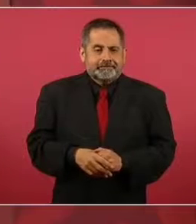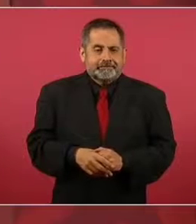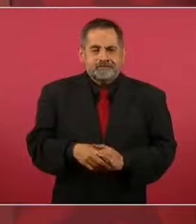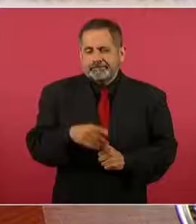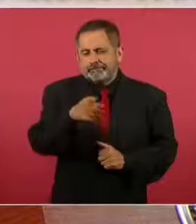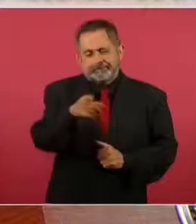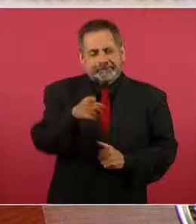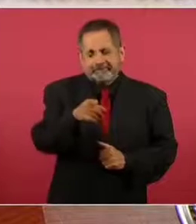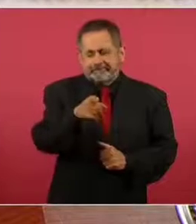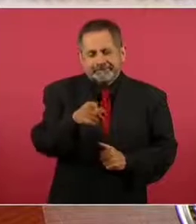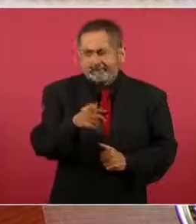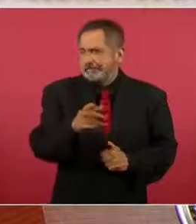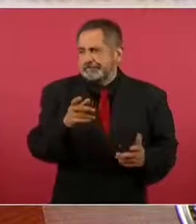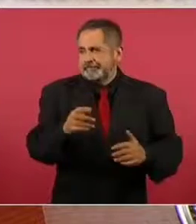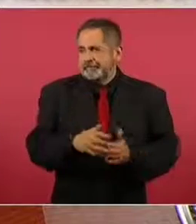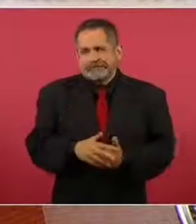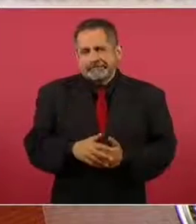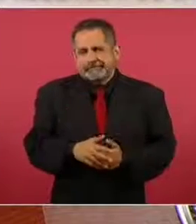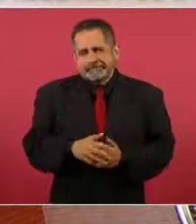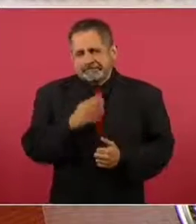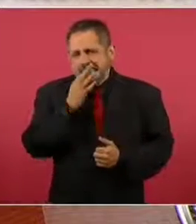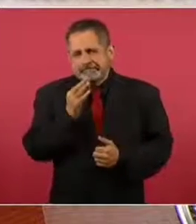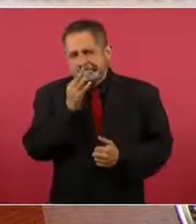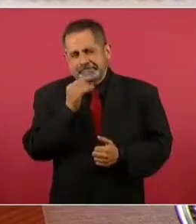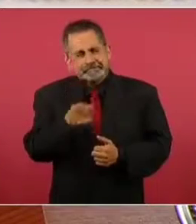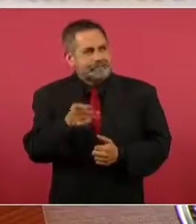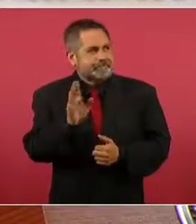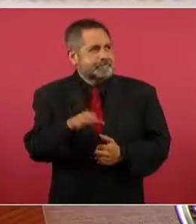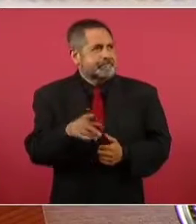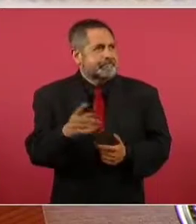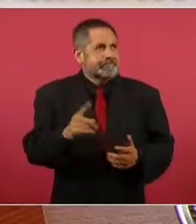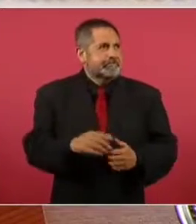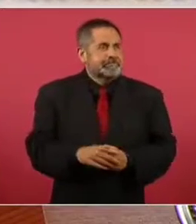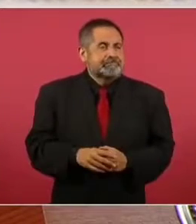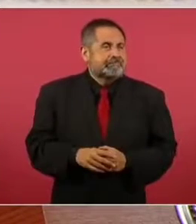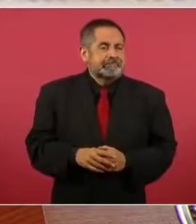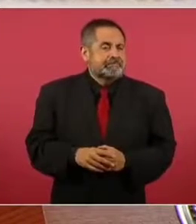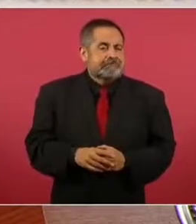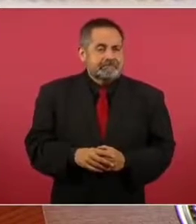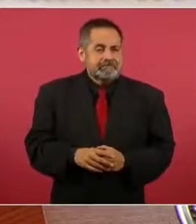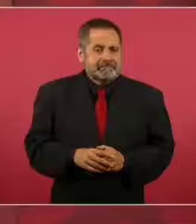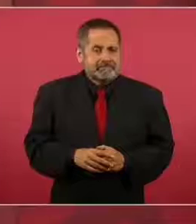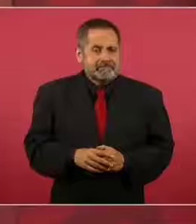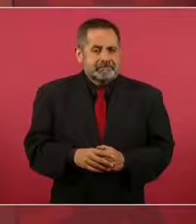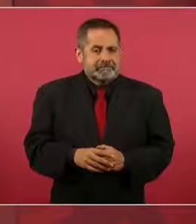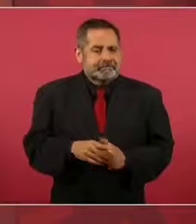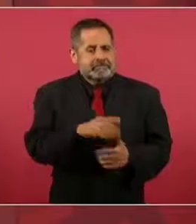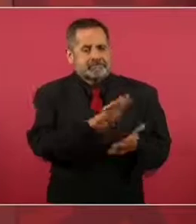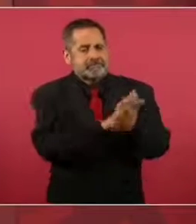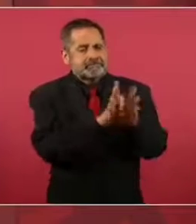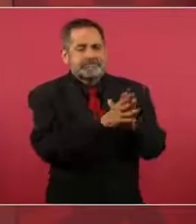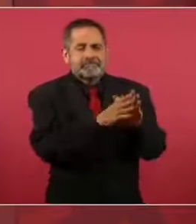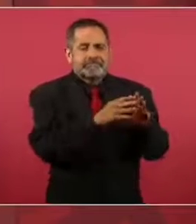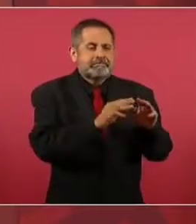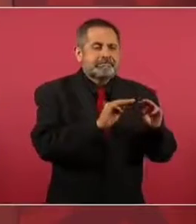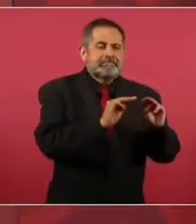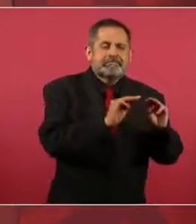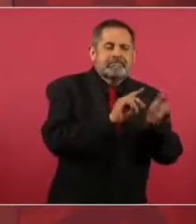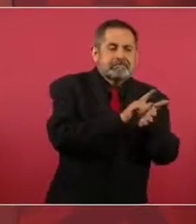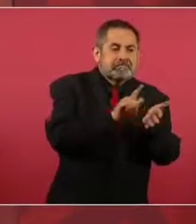elemental, es de lampa del periodismo, o